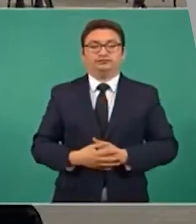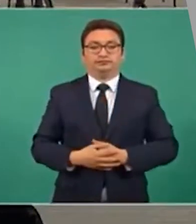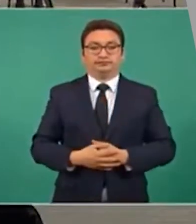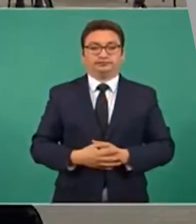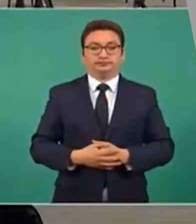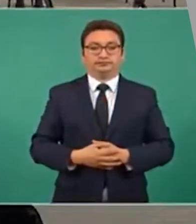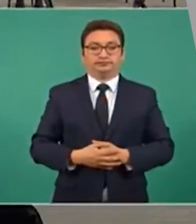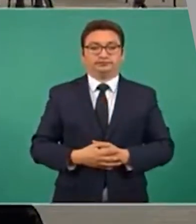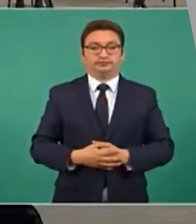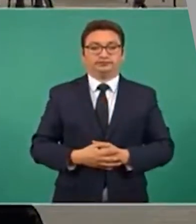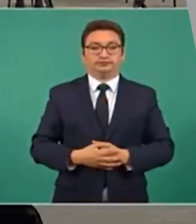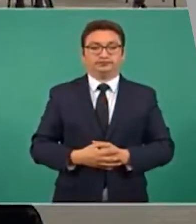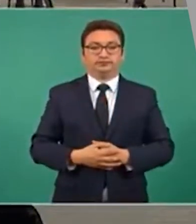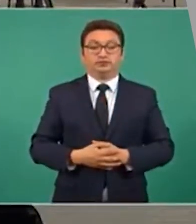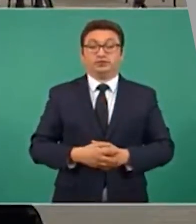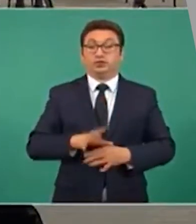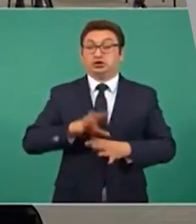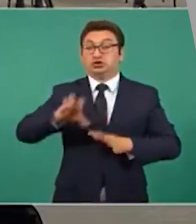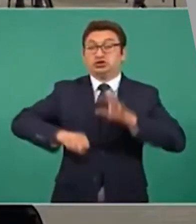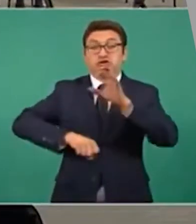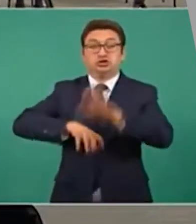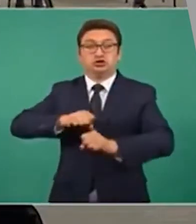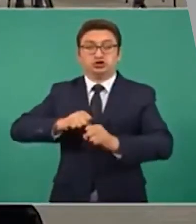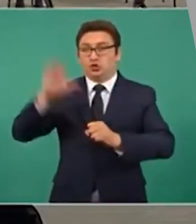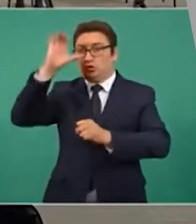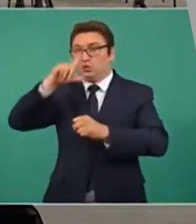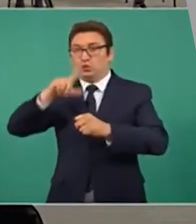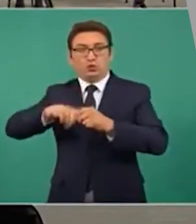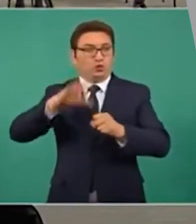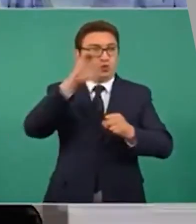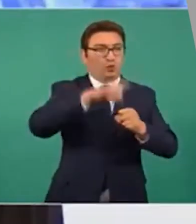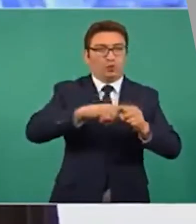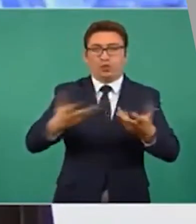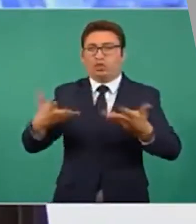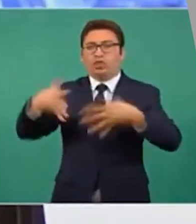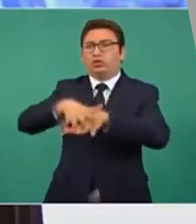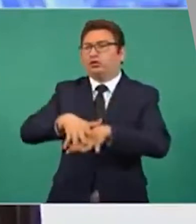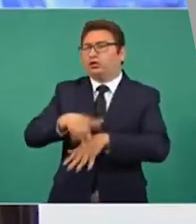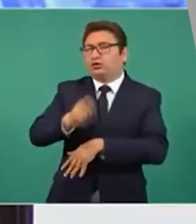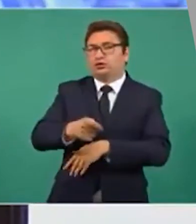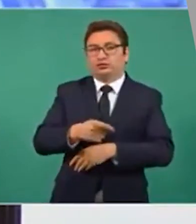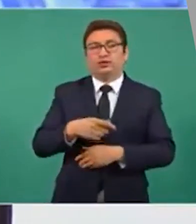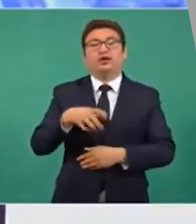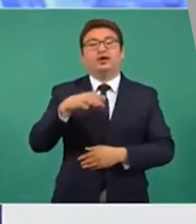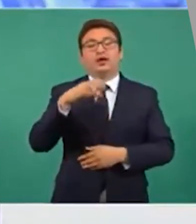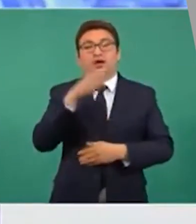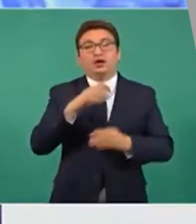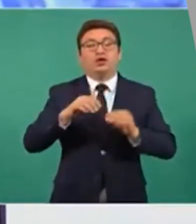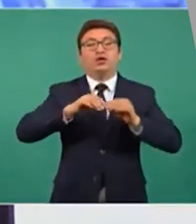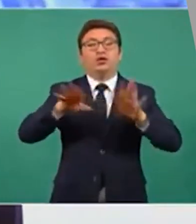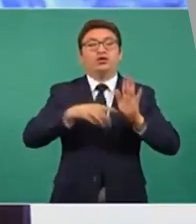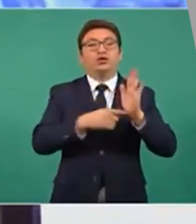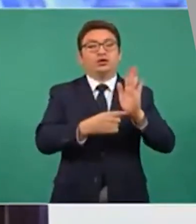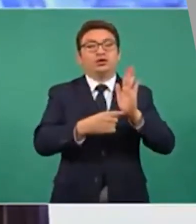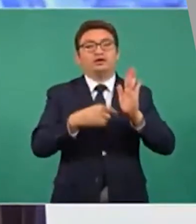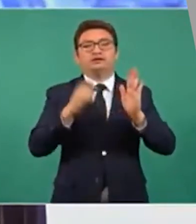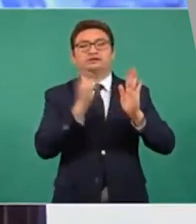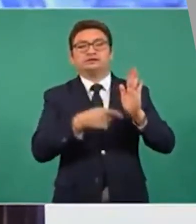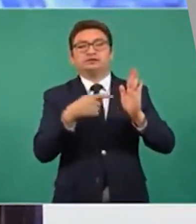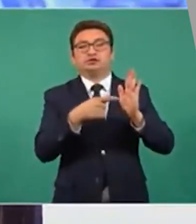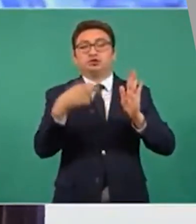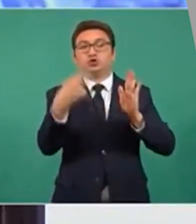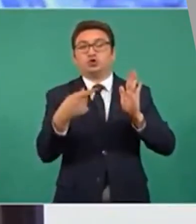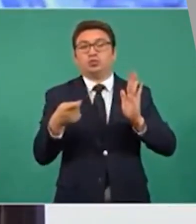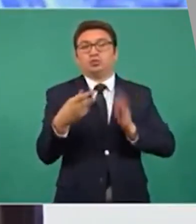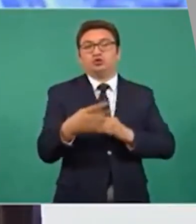Conquista o fusión de dos culturas. Circula en redes la imagen de un famoso mural al que se le atribuyen dos